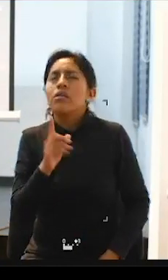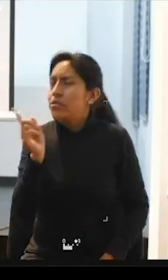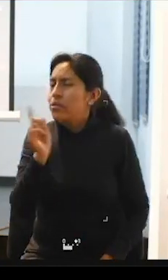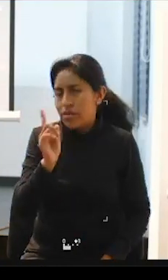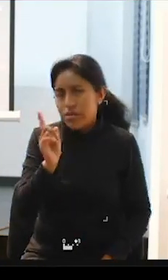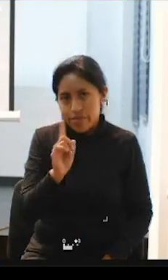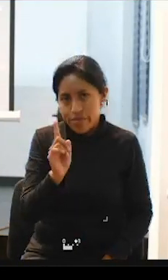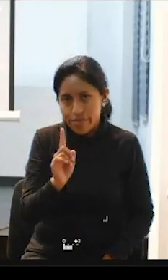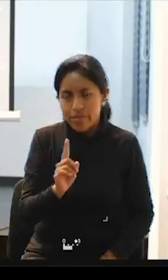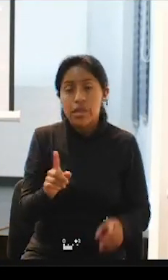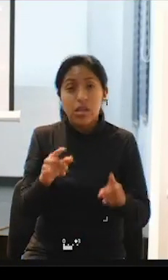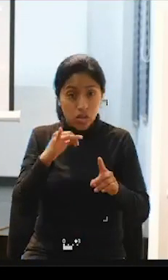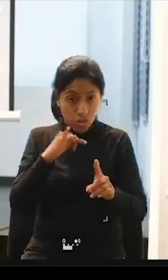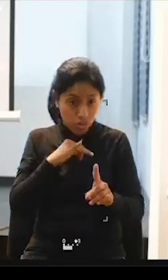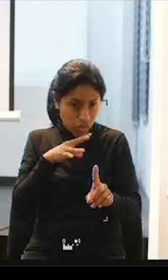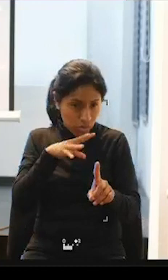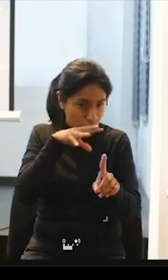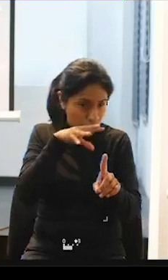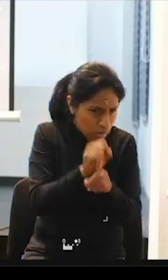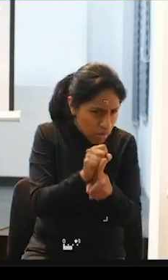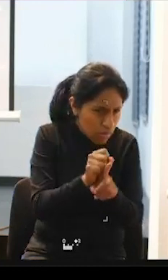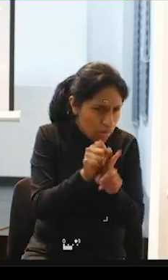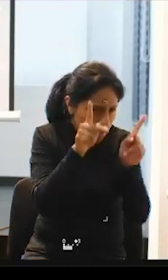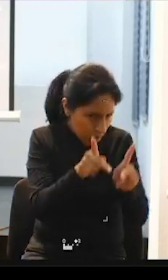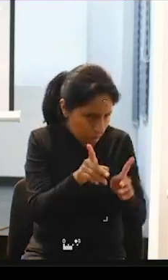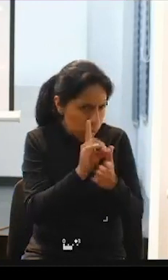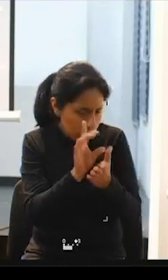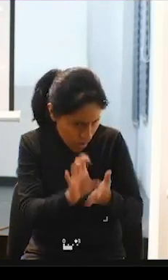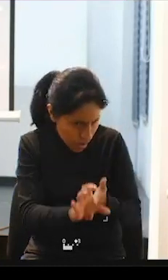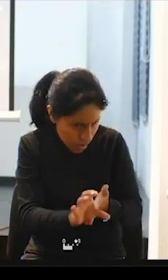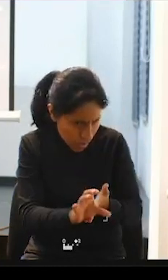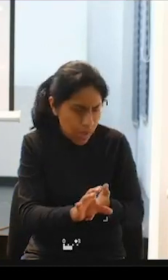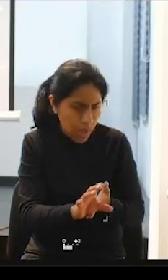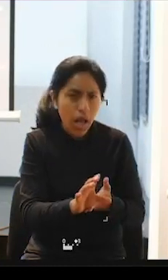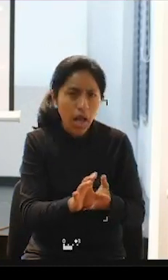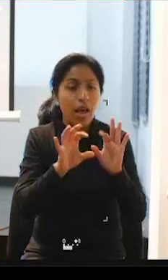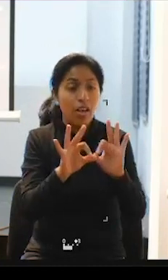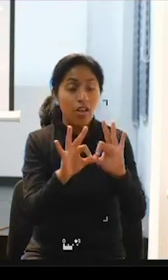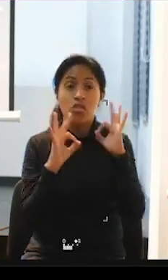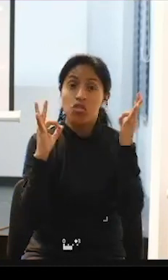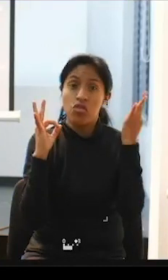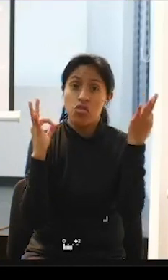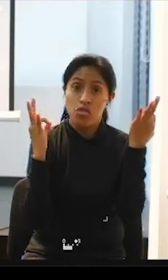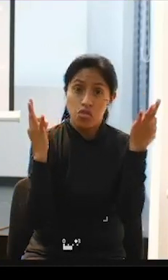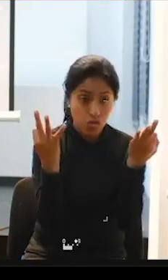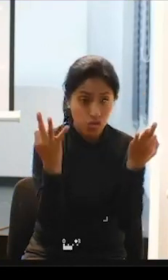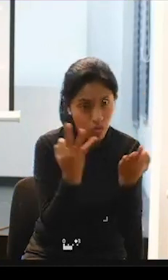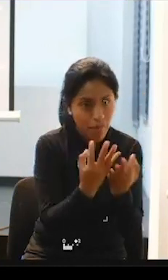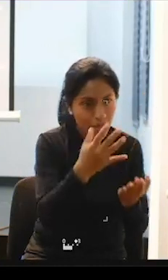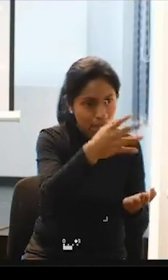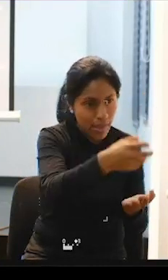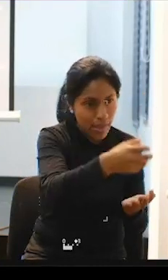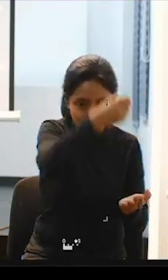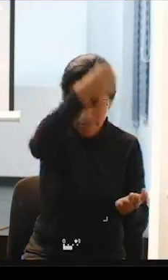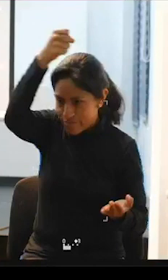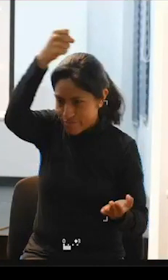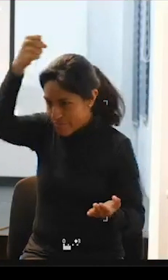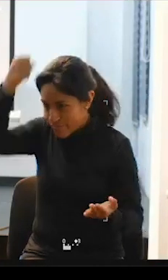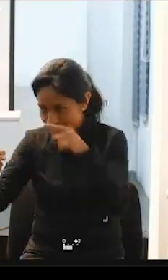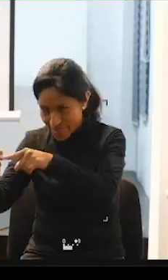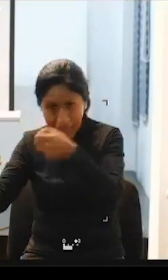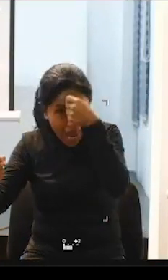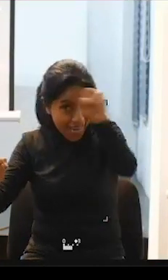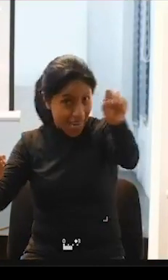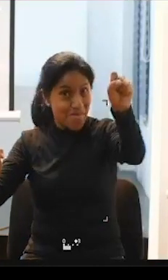identificamos a un compañero con discapacidad le sacamos de su entorno familiar lo volvemos rebelde ¿sí?